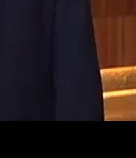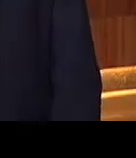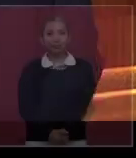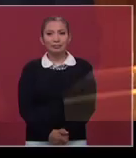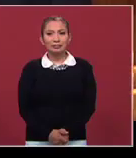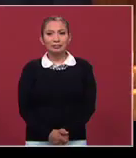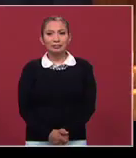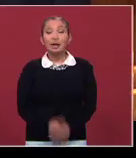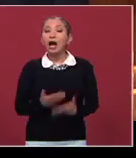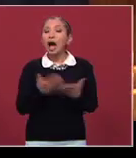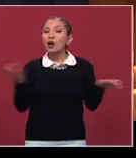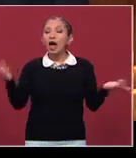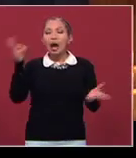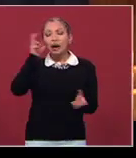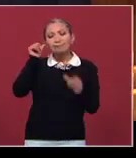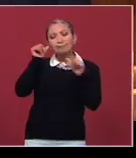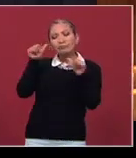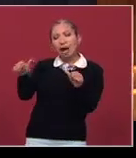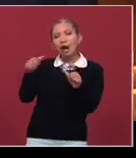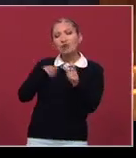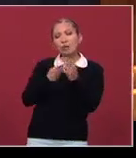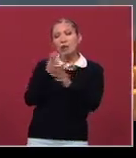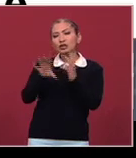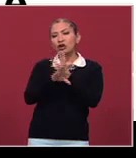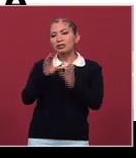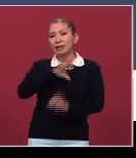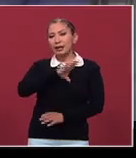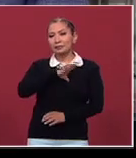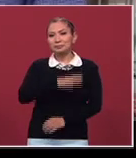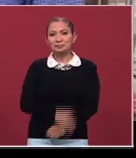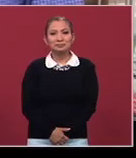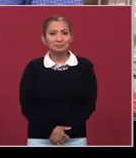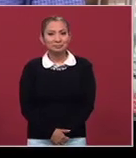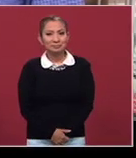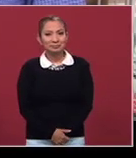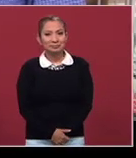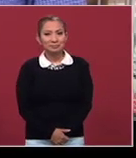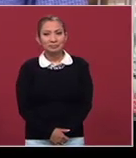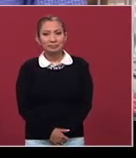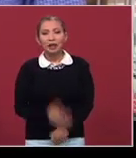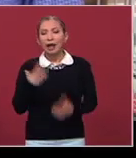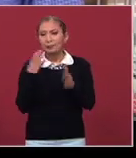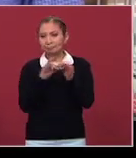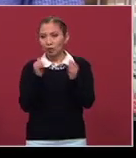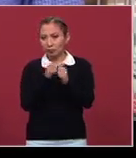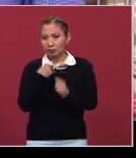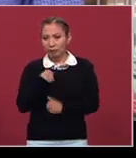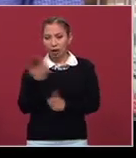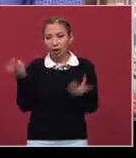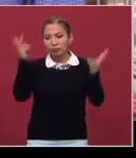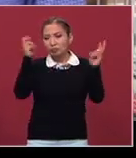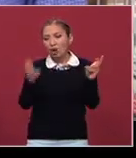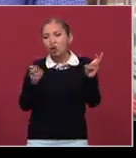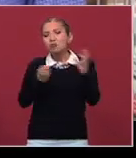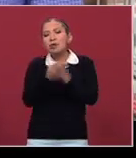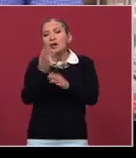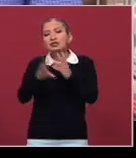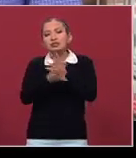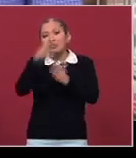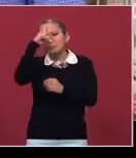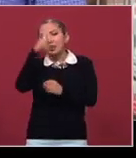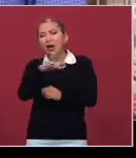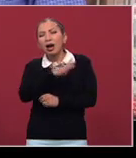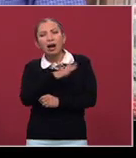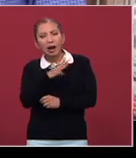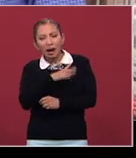Y ahora escuchemos Novedad de la Patria. Para Cuenta Conmigo en su sección Novedad de la Patria es que